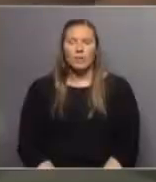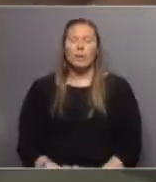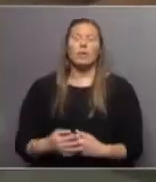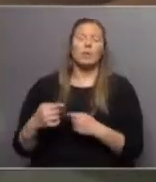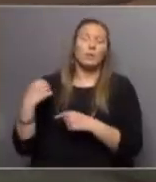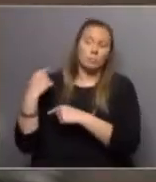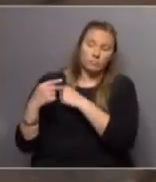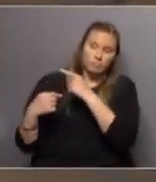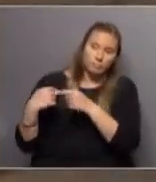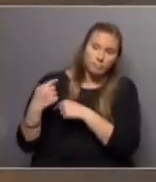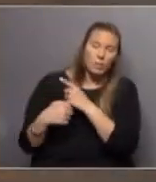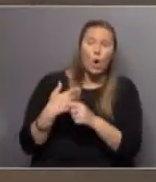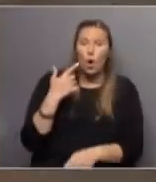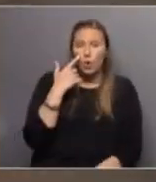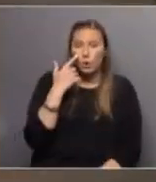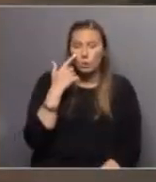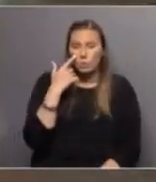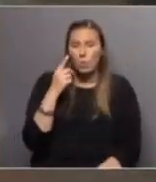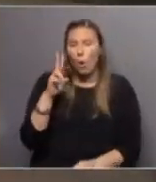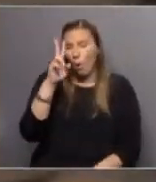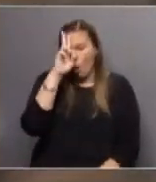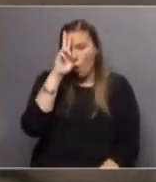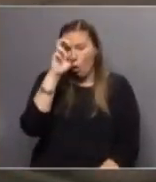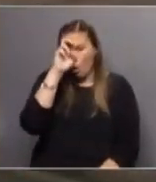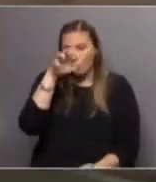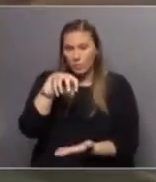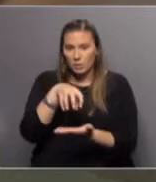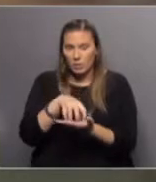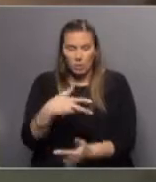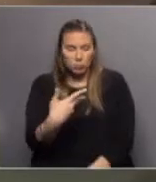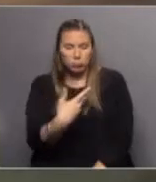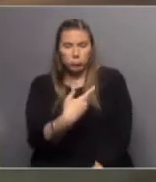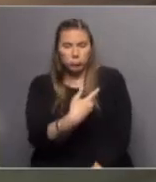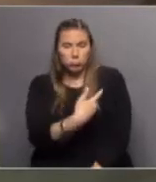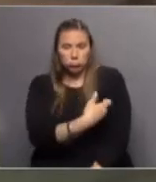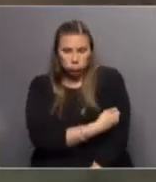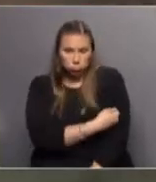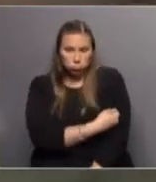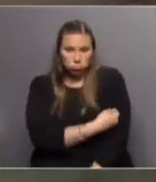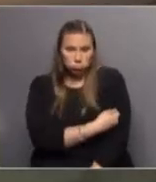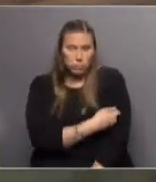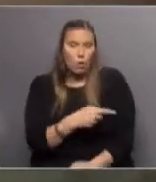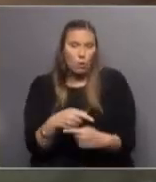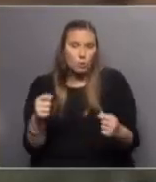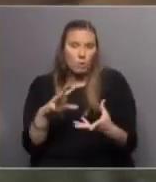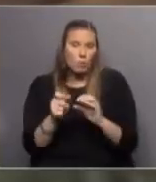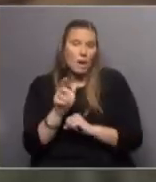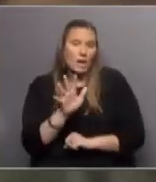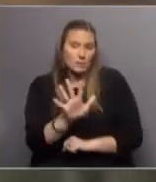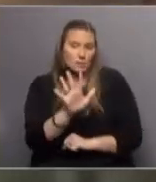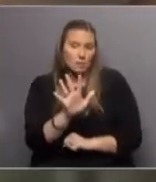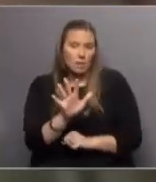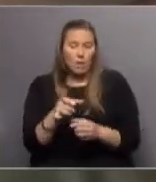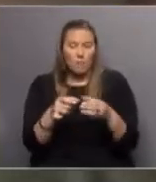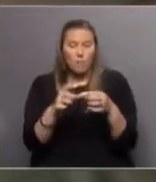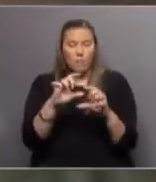Tradicionalmente como todos conocemos los hospitales inyectan las dosis de fármacos de esta manera. Llega